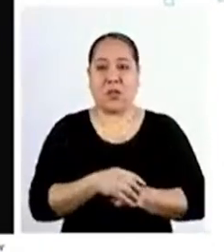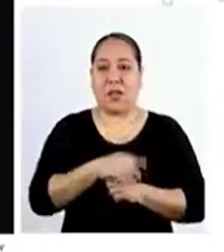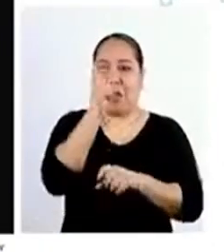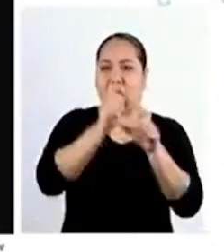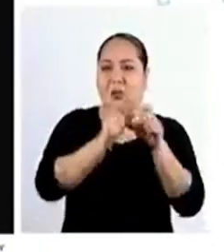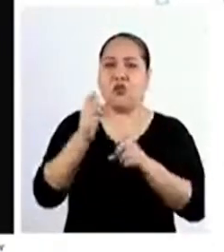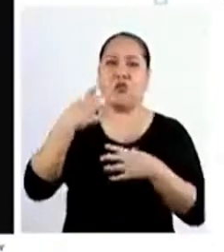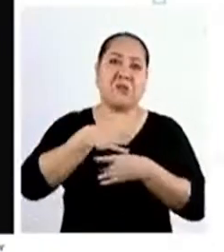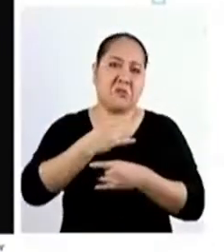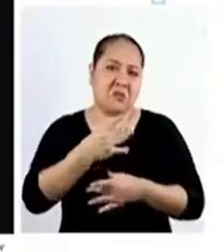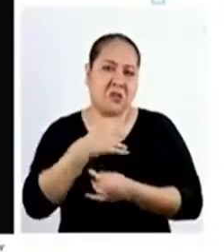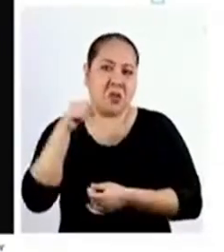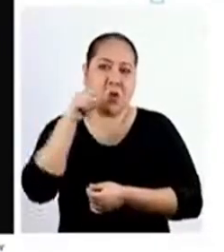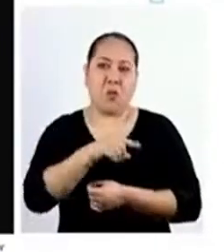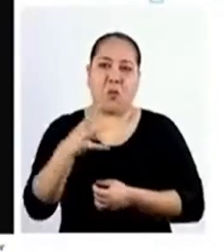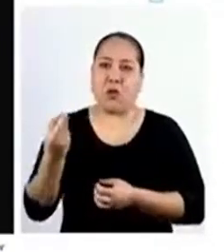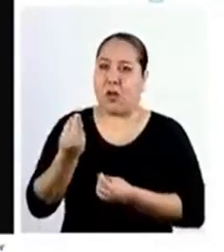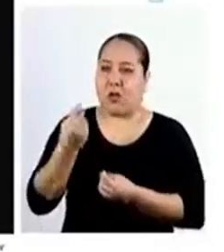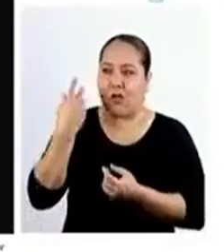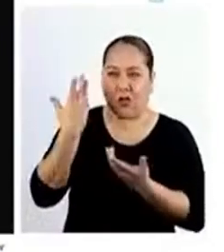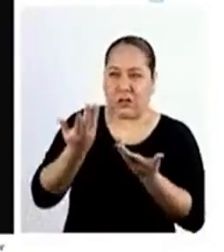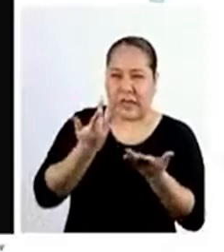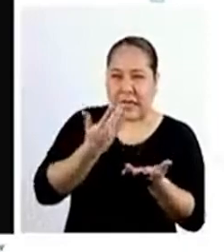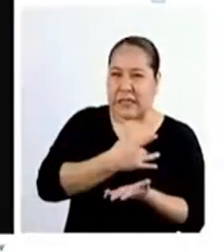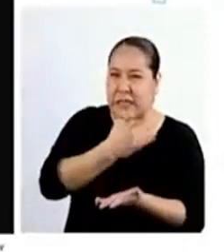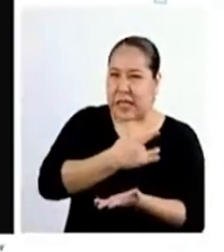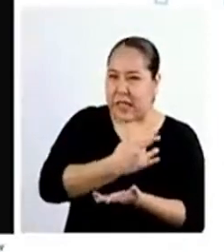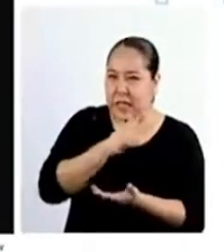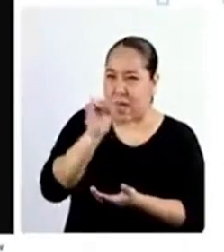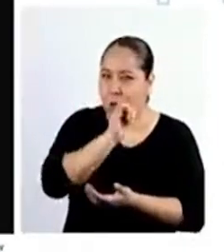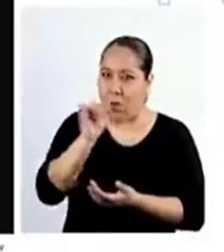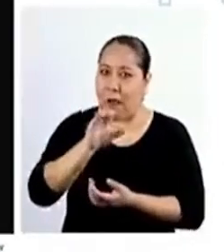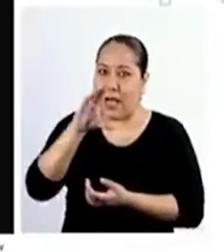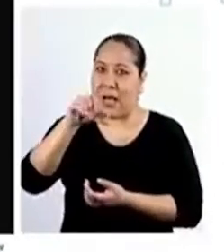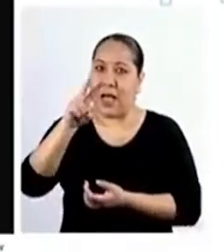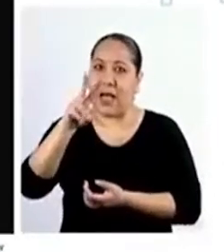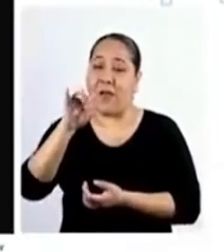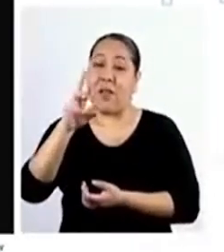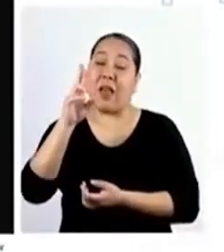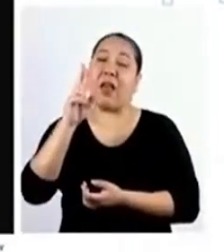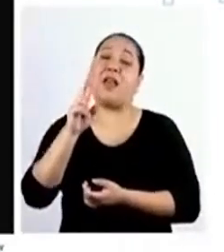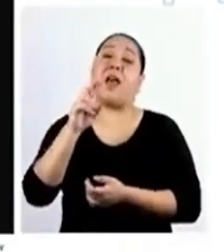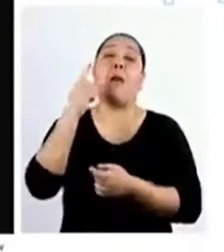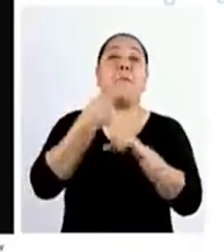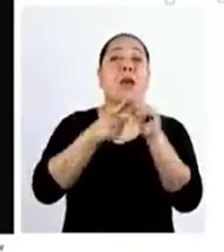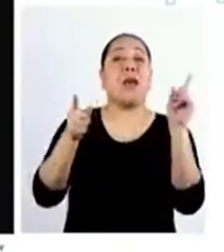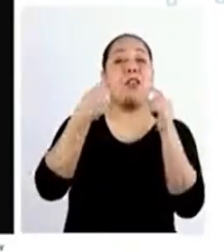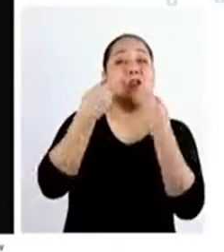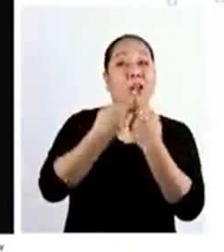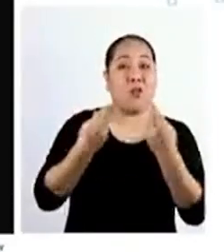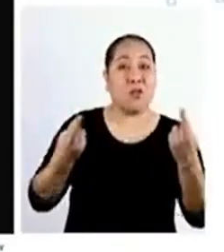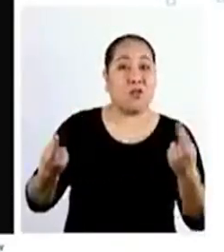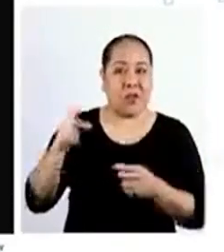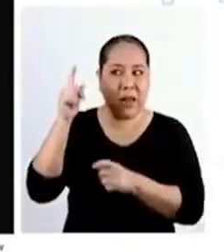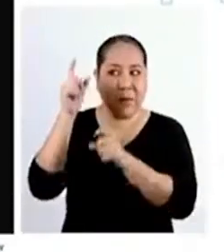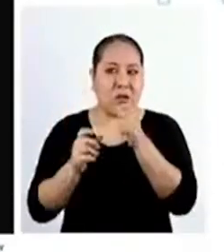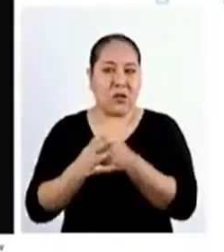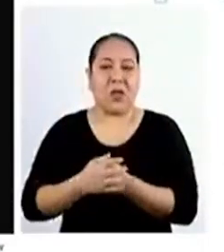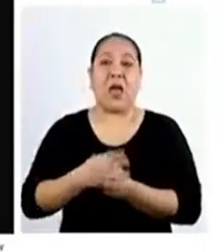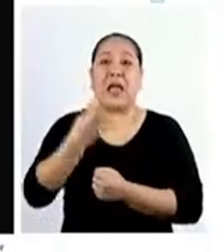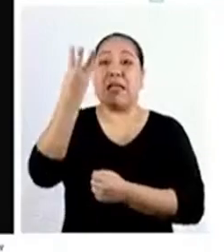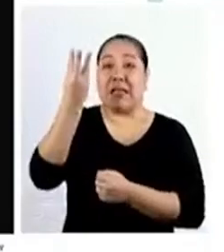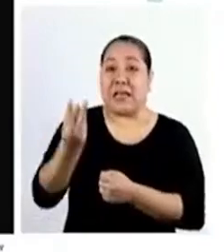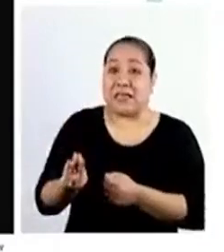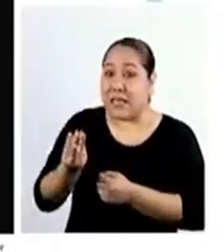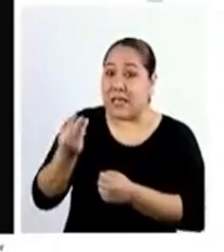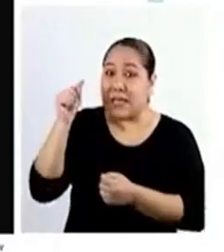obra es interesante porque no es tan tangible como el caviar Pero sigue siendo un recurso De hecho, podríamos decir que la escasez